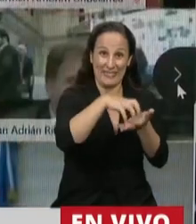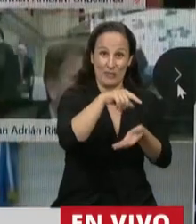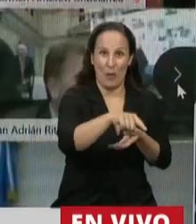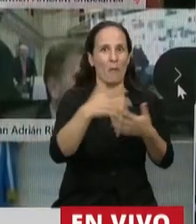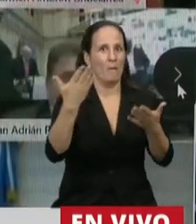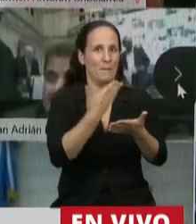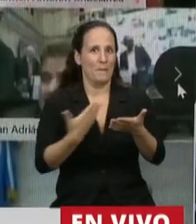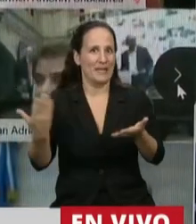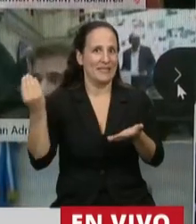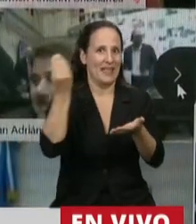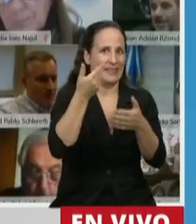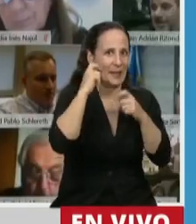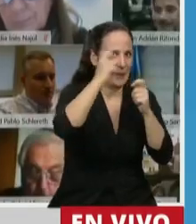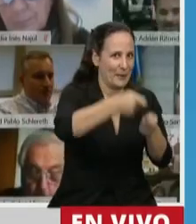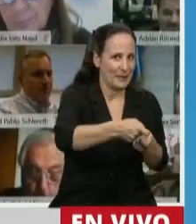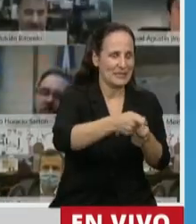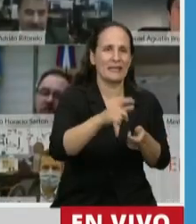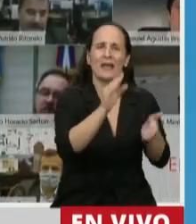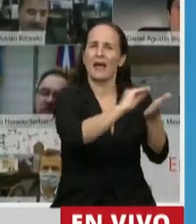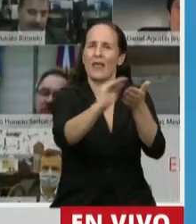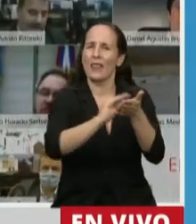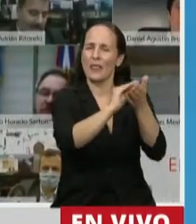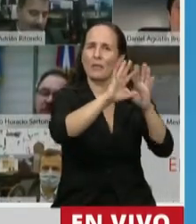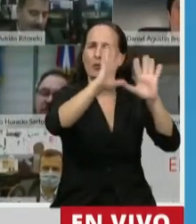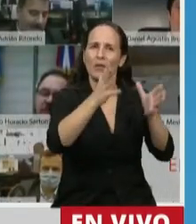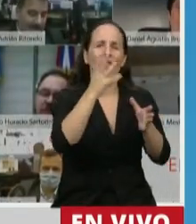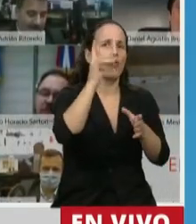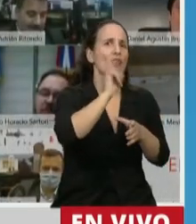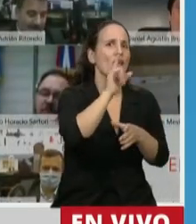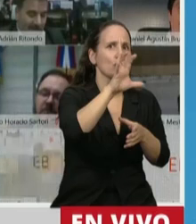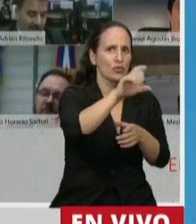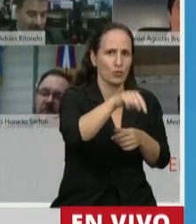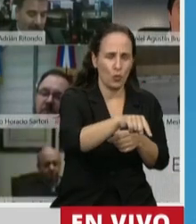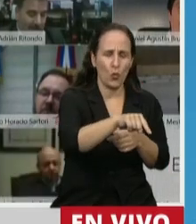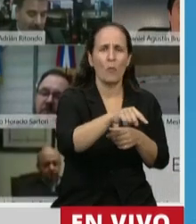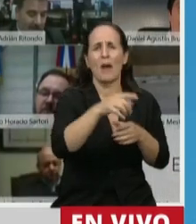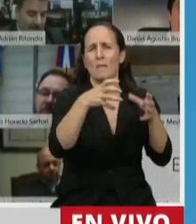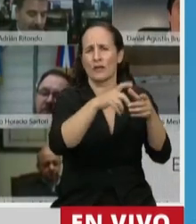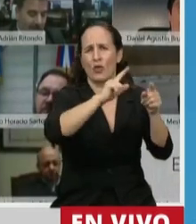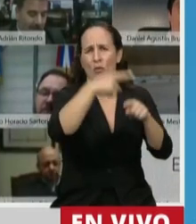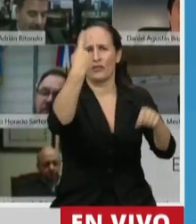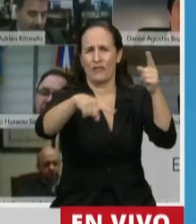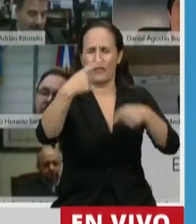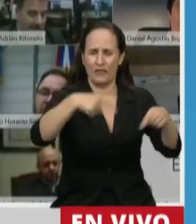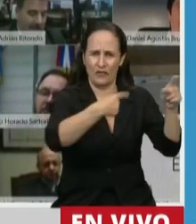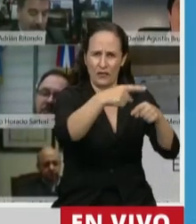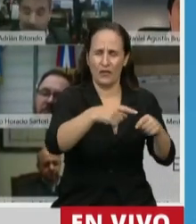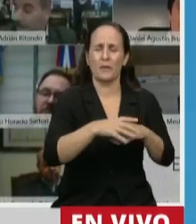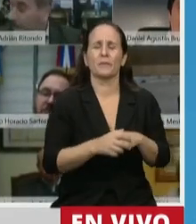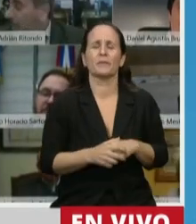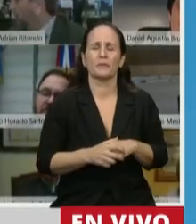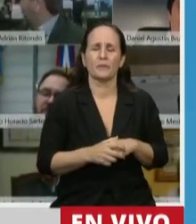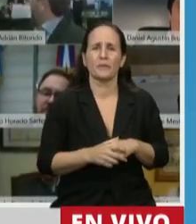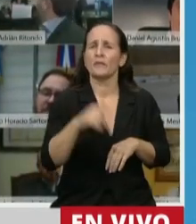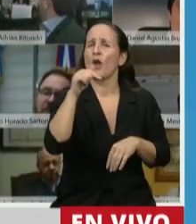visita al presidente, todos los diputados tucumanos que estamos en la provincia, de todos los bloques. Traemos hoy a la